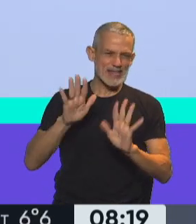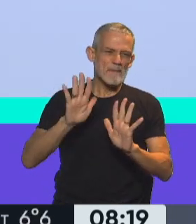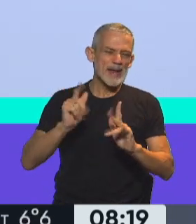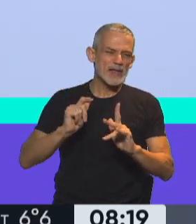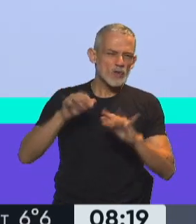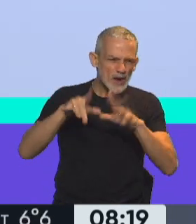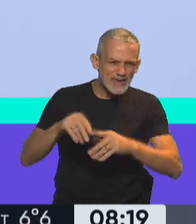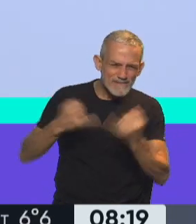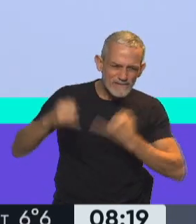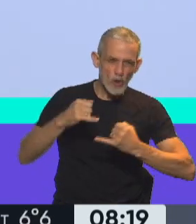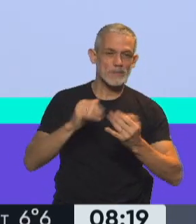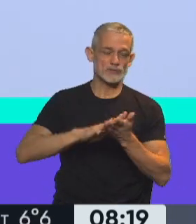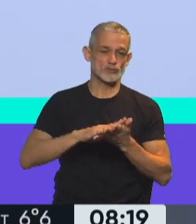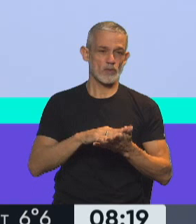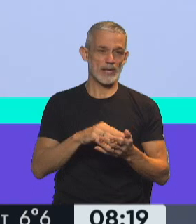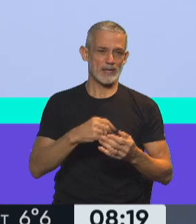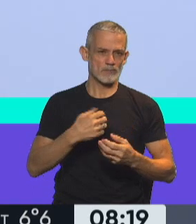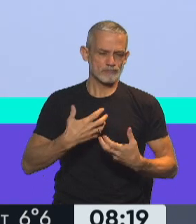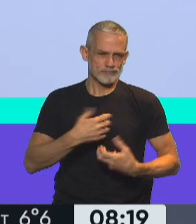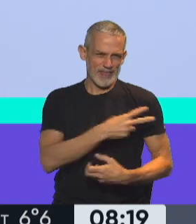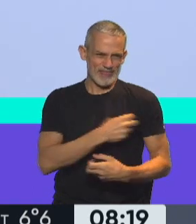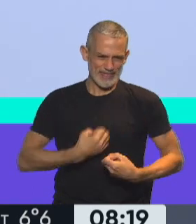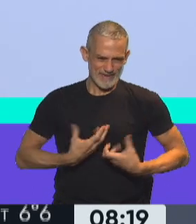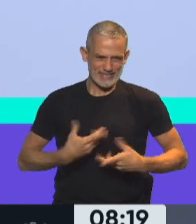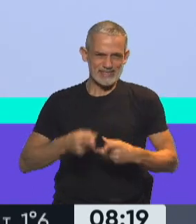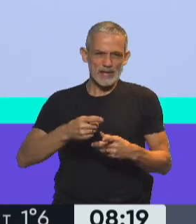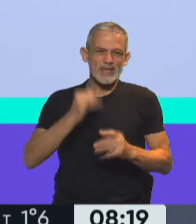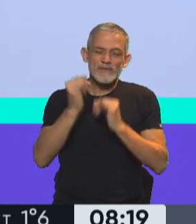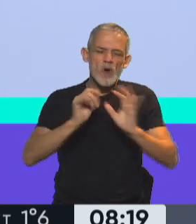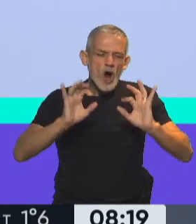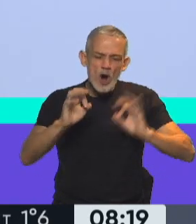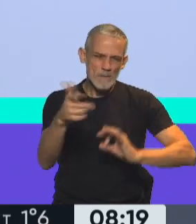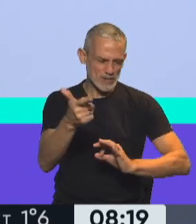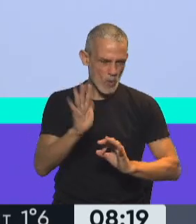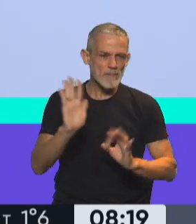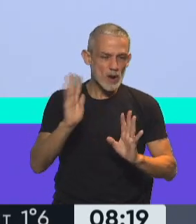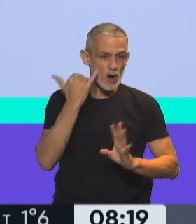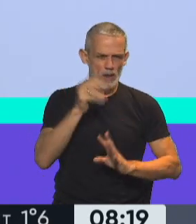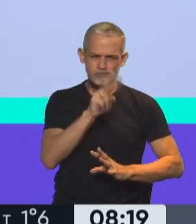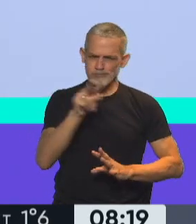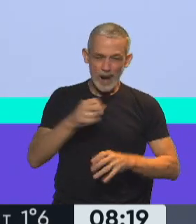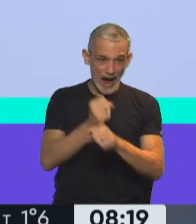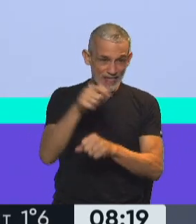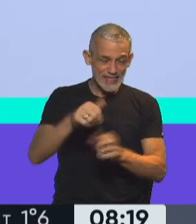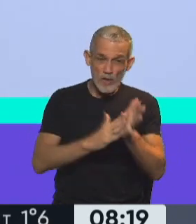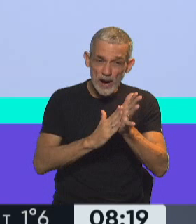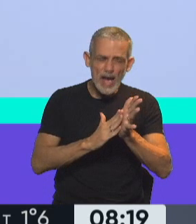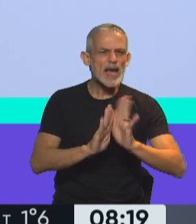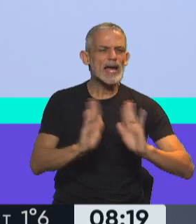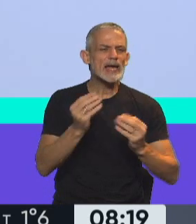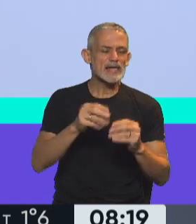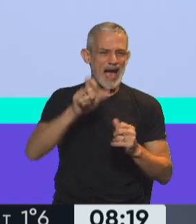informes de análisis de la inmunidad celular, así que la información todavía no es completa. Pero lo que hemos visto hasta el día de hoy es que